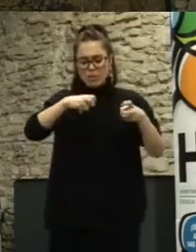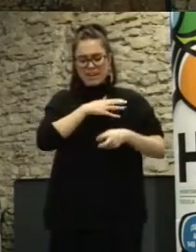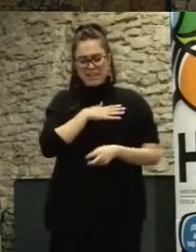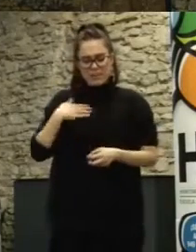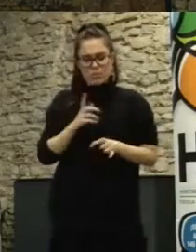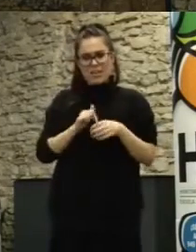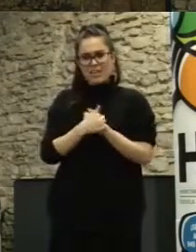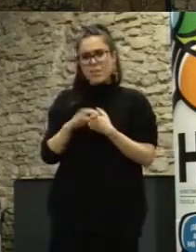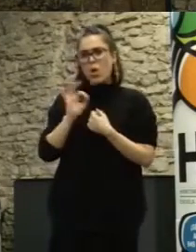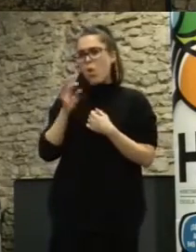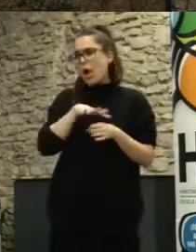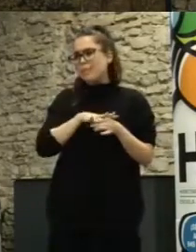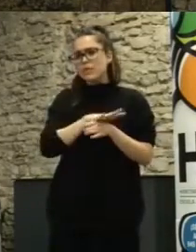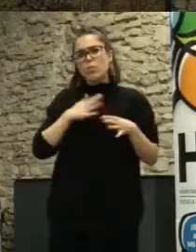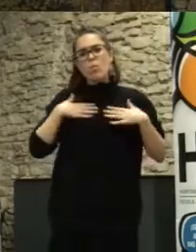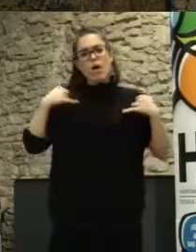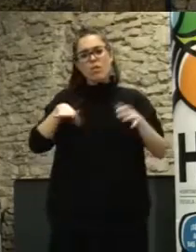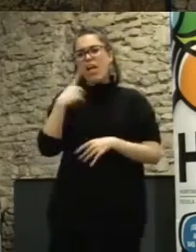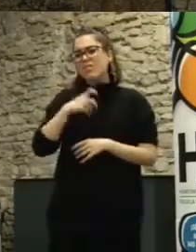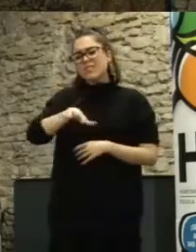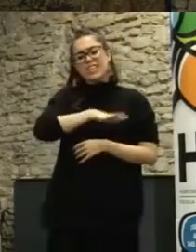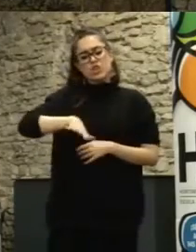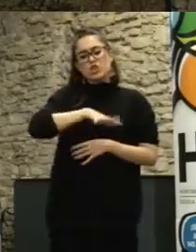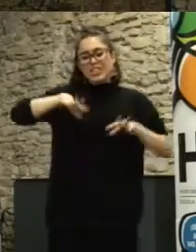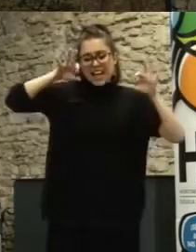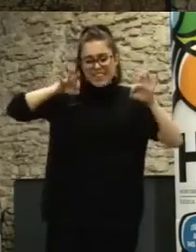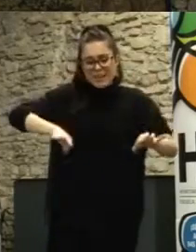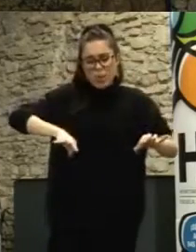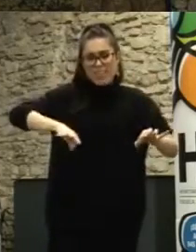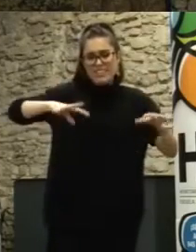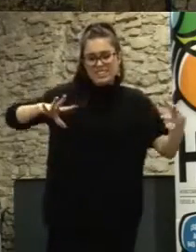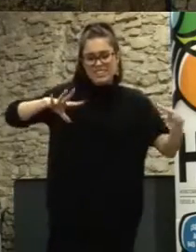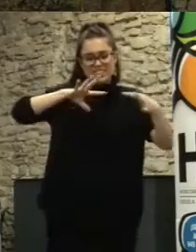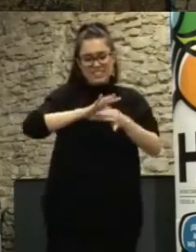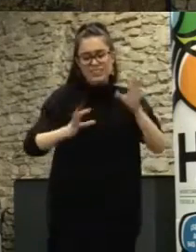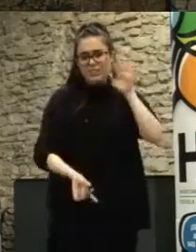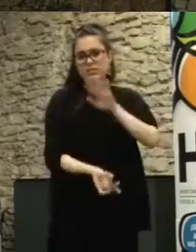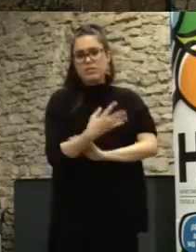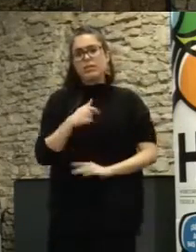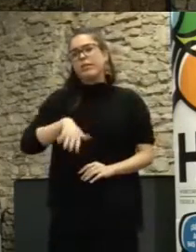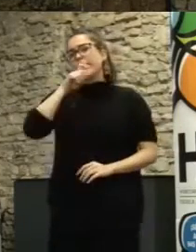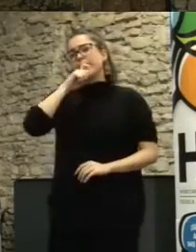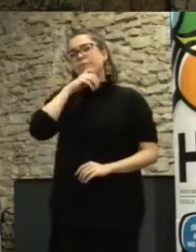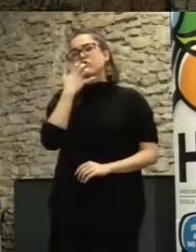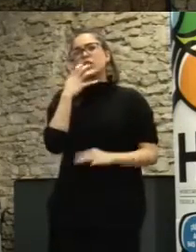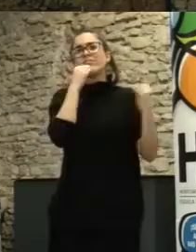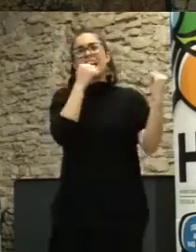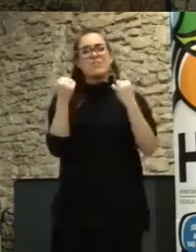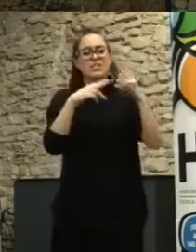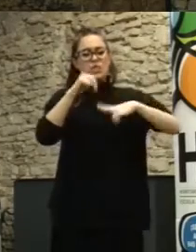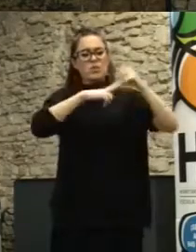cualquier ámbito necesitamos crear espacios adecuados para ello es decir lo que es muy difícil es con estructuras administrativas